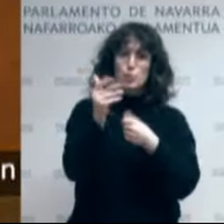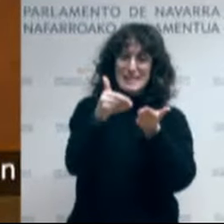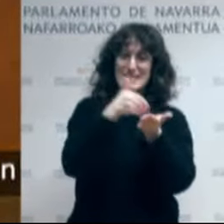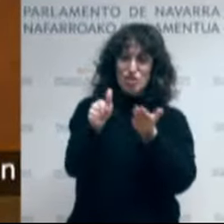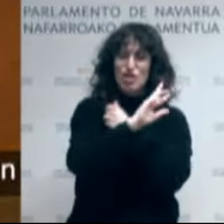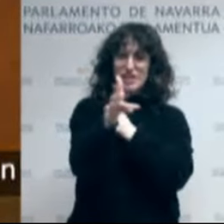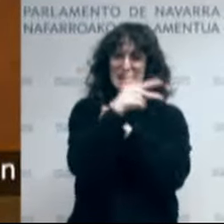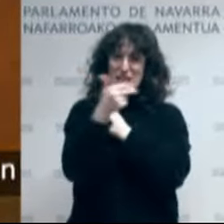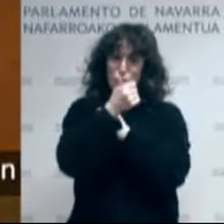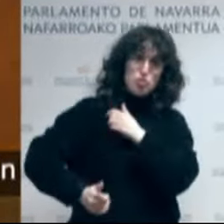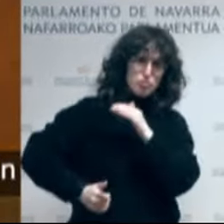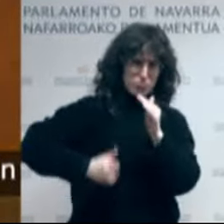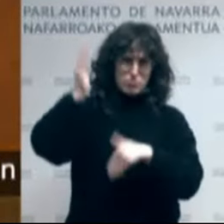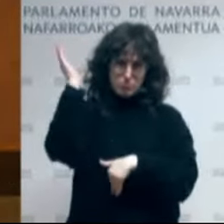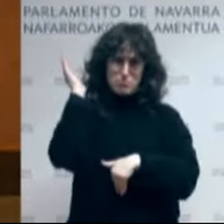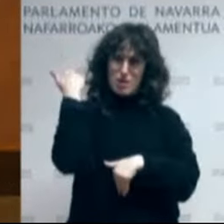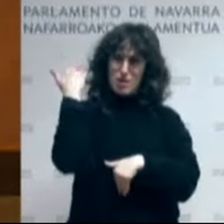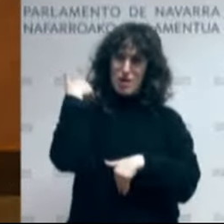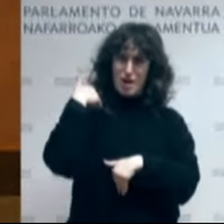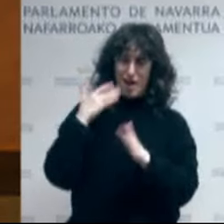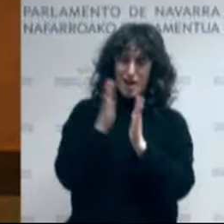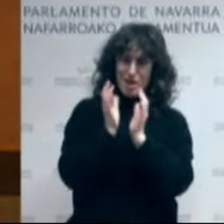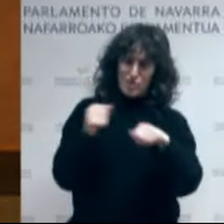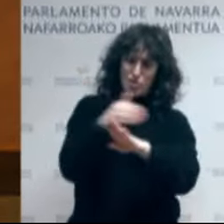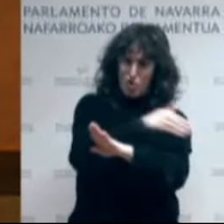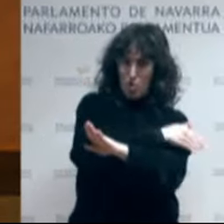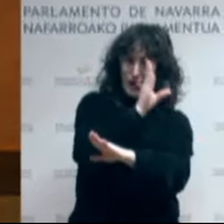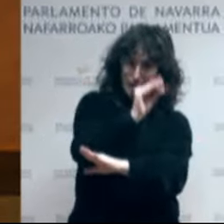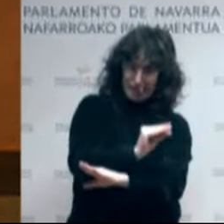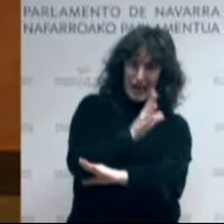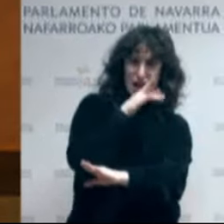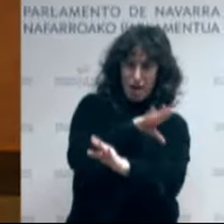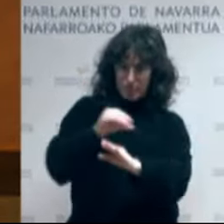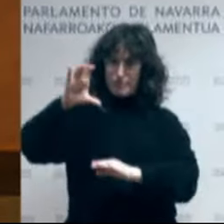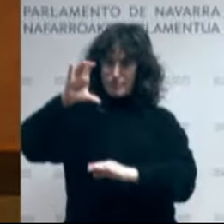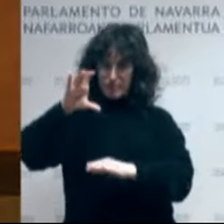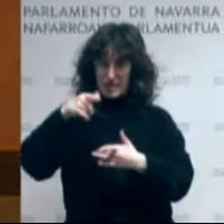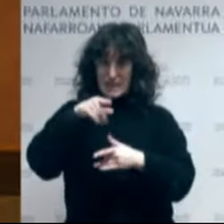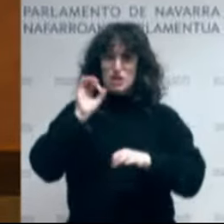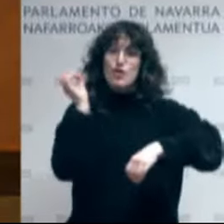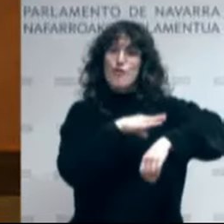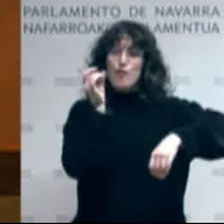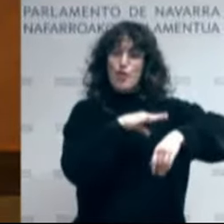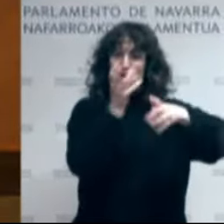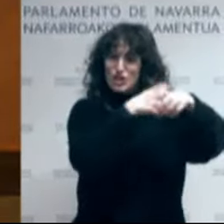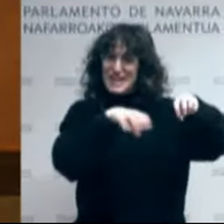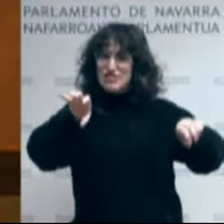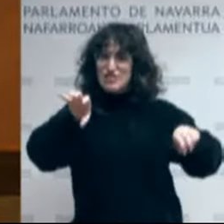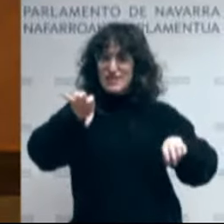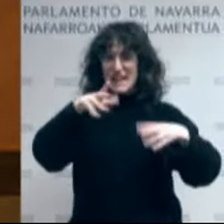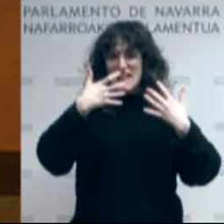milioi euro gehiago izango dituzte. Transferentzia arrunten funtzean. Orain,